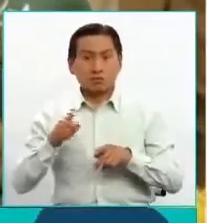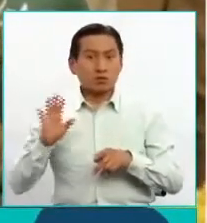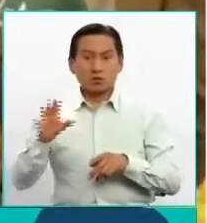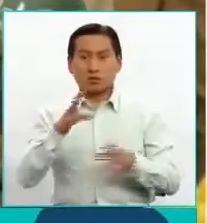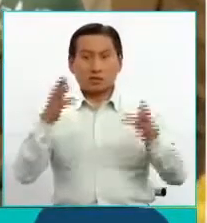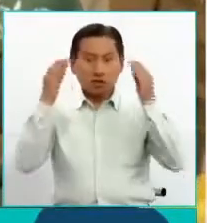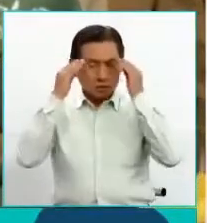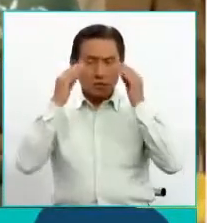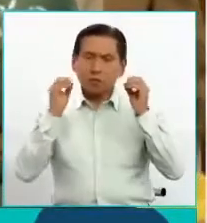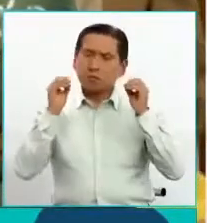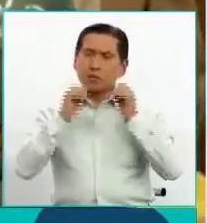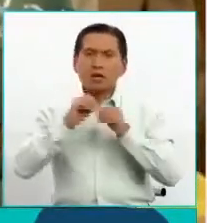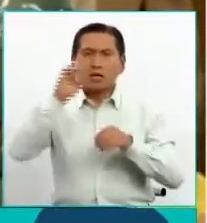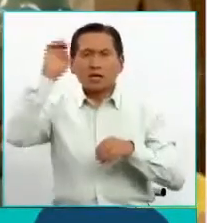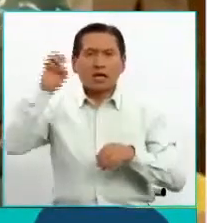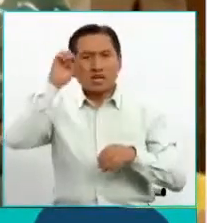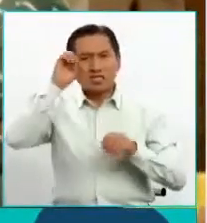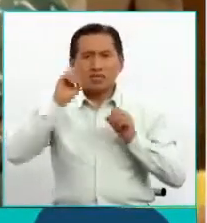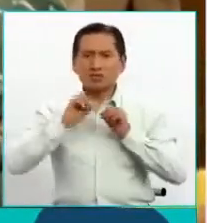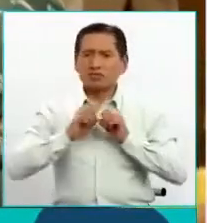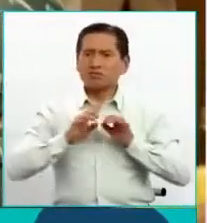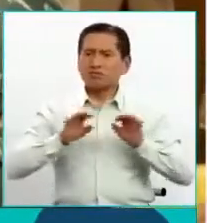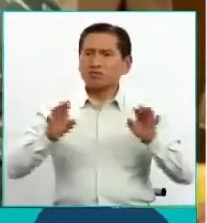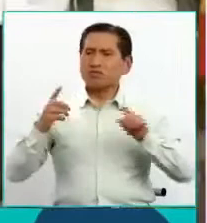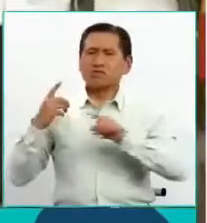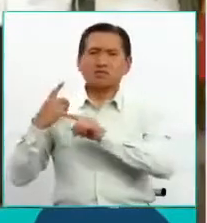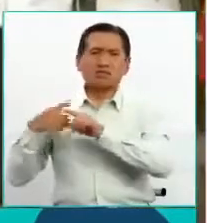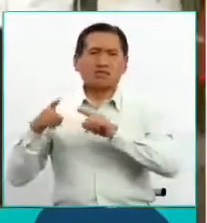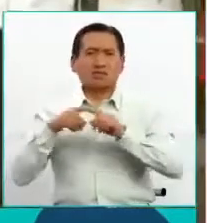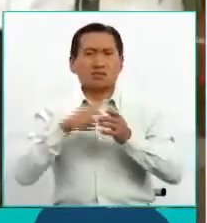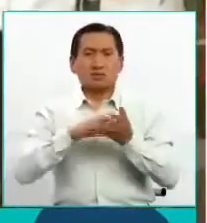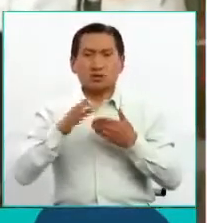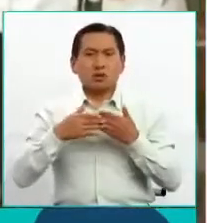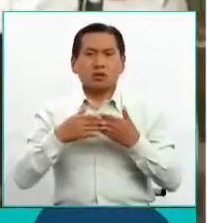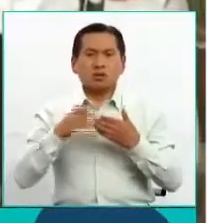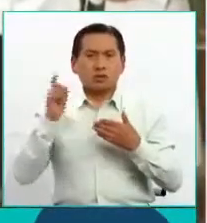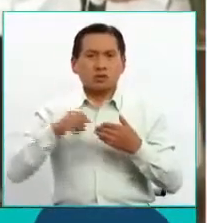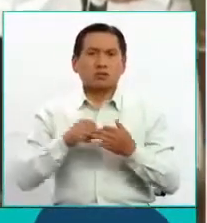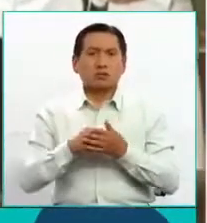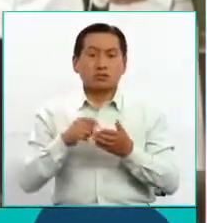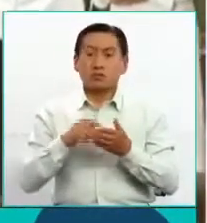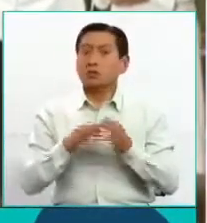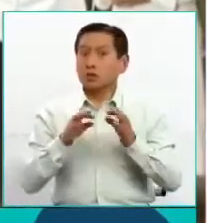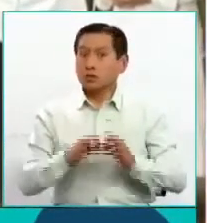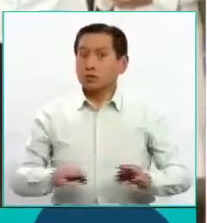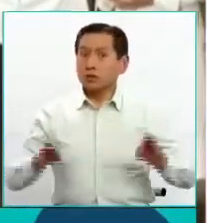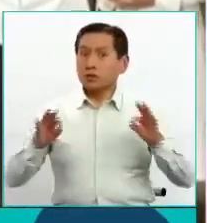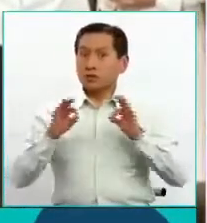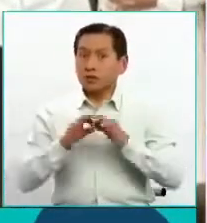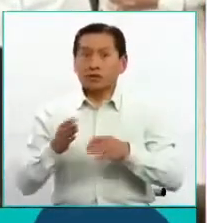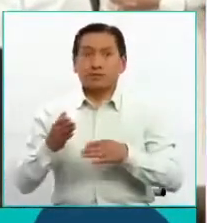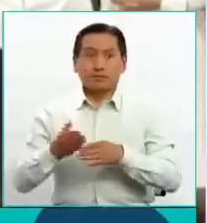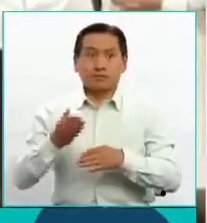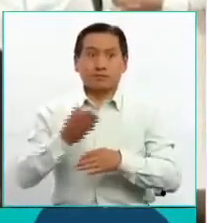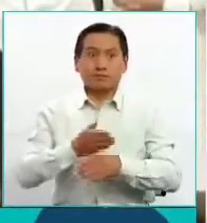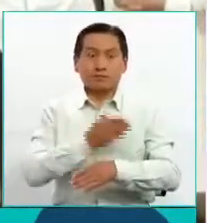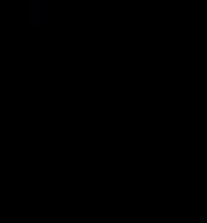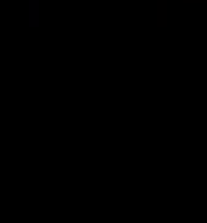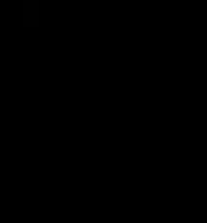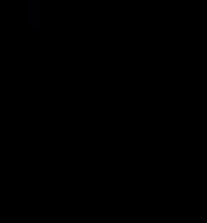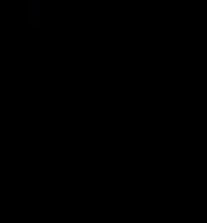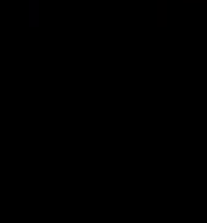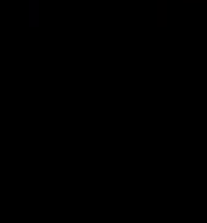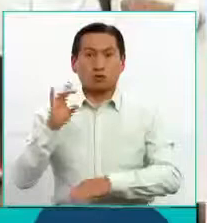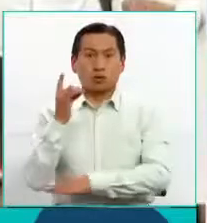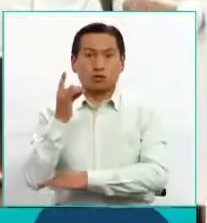en sí, de todo el conjunto. En ese entendido, yo creo que es un avance muy grande para el país